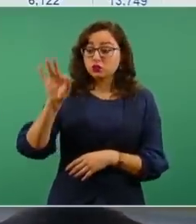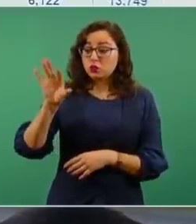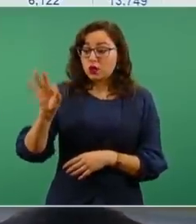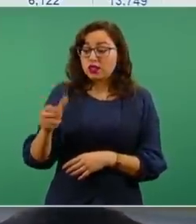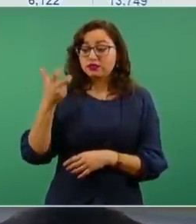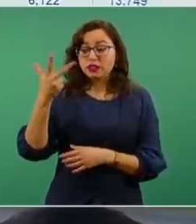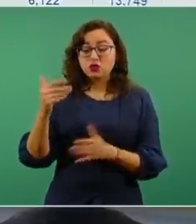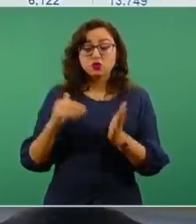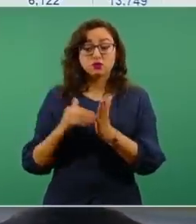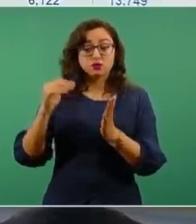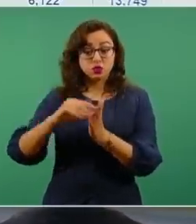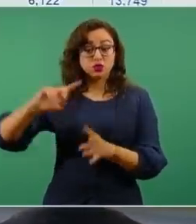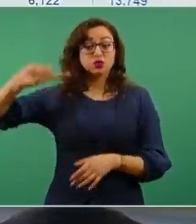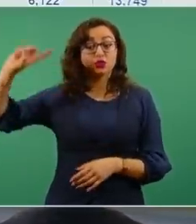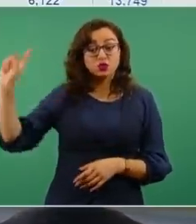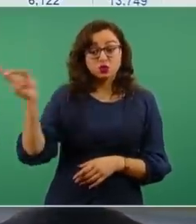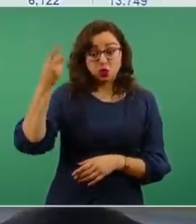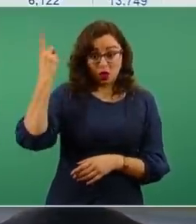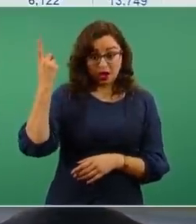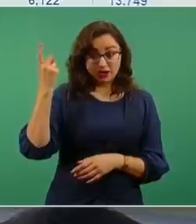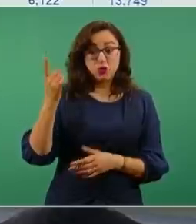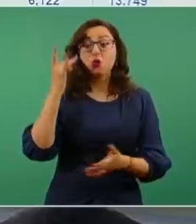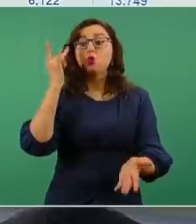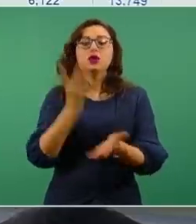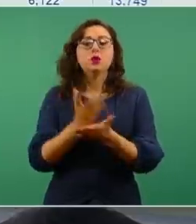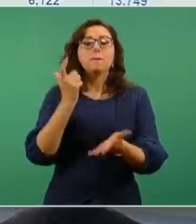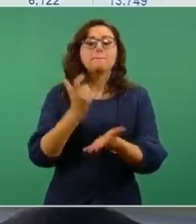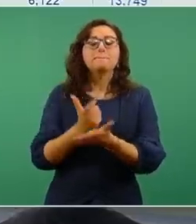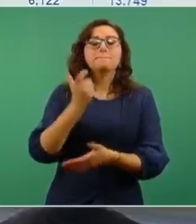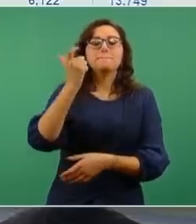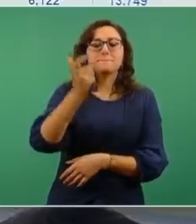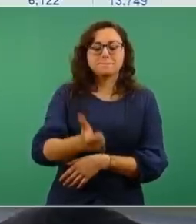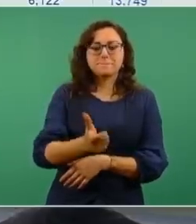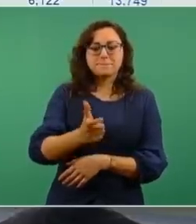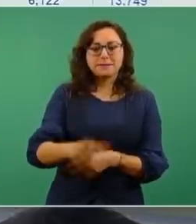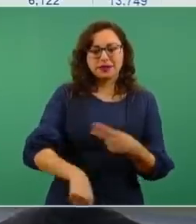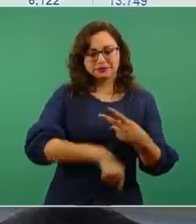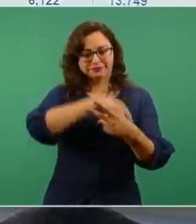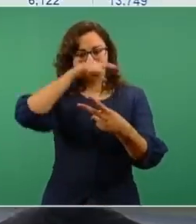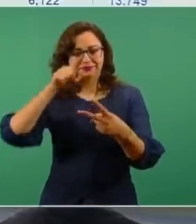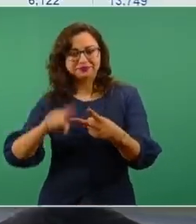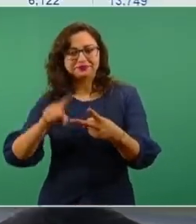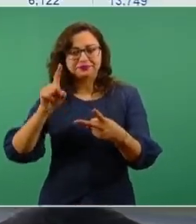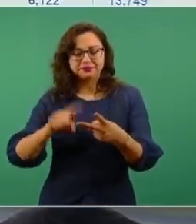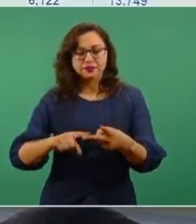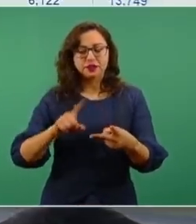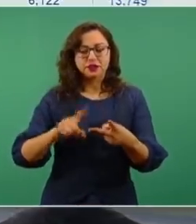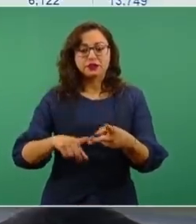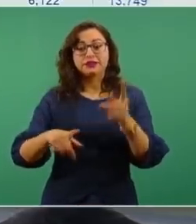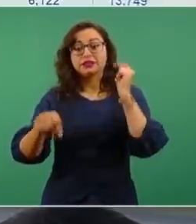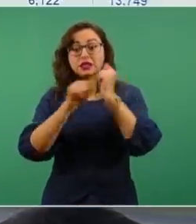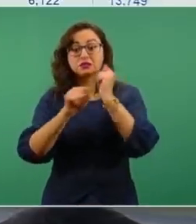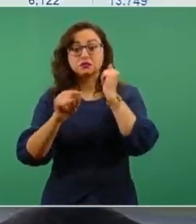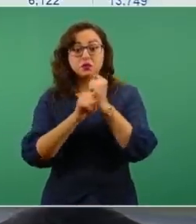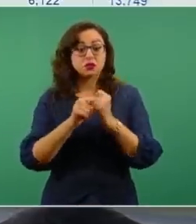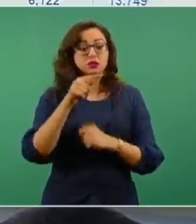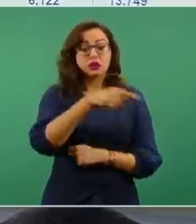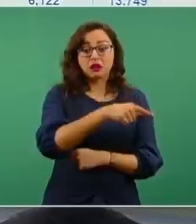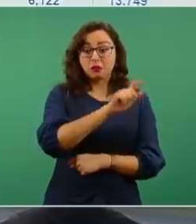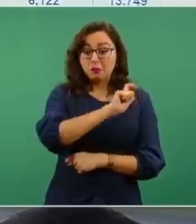nada más del precio. En lo que se refiere al transporte, ellos no pagaban nada,